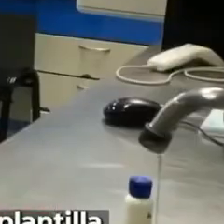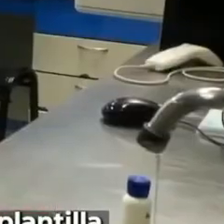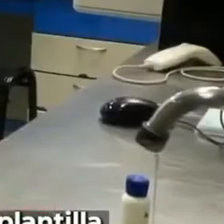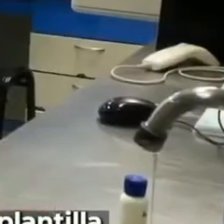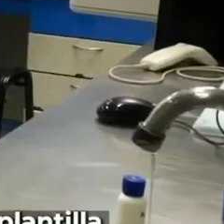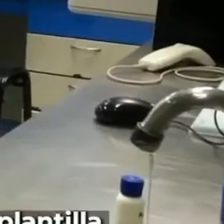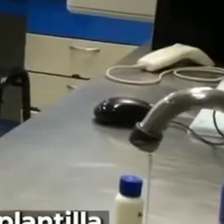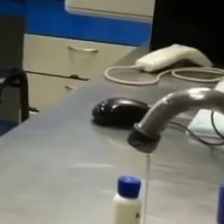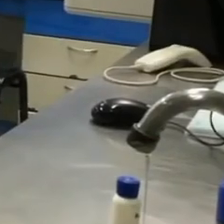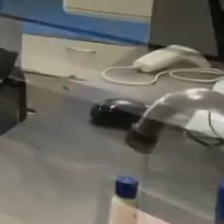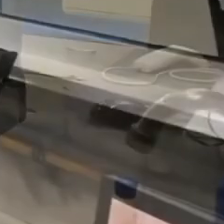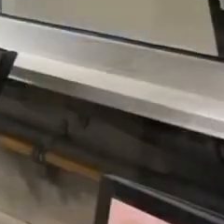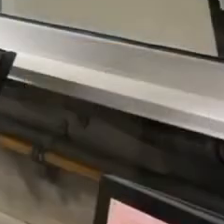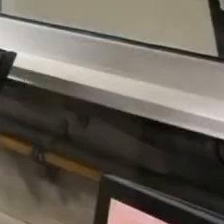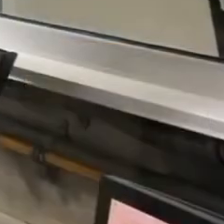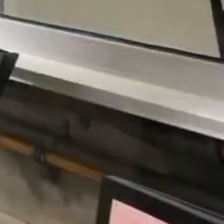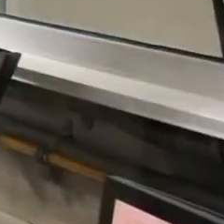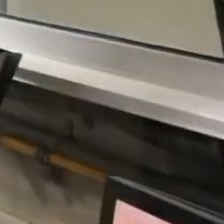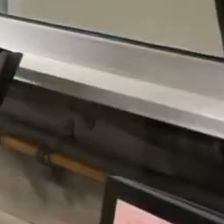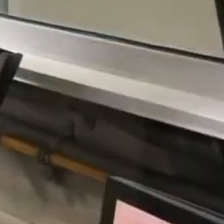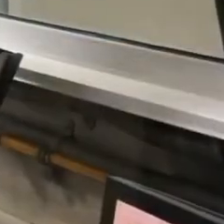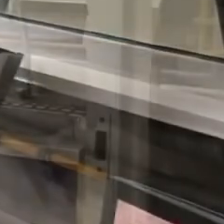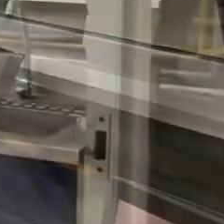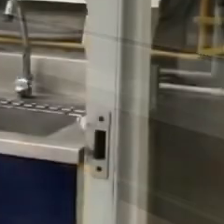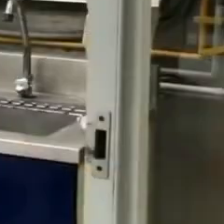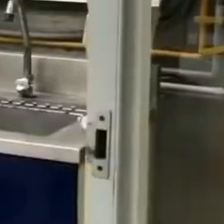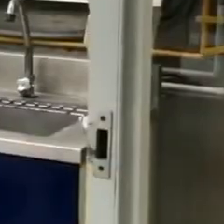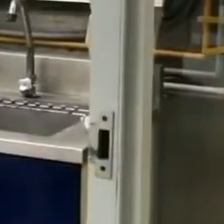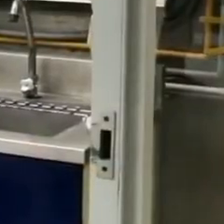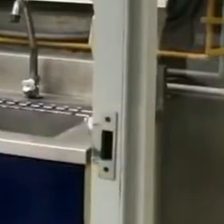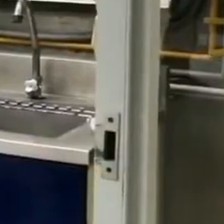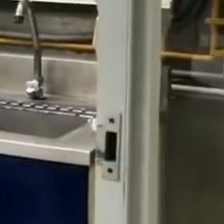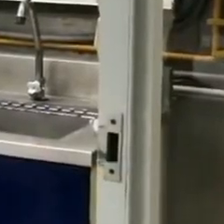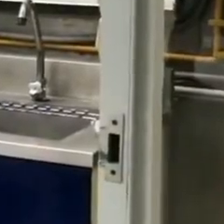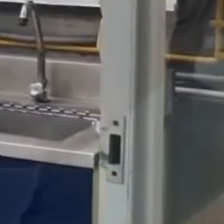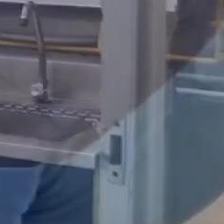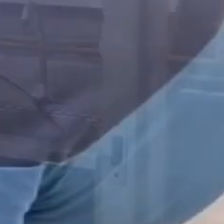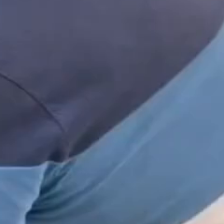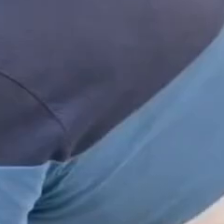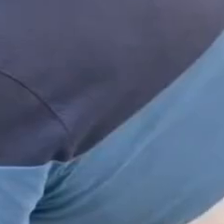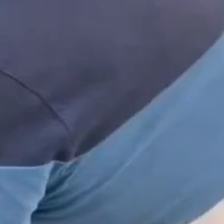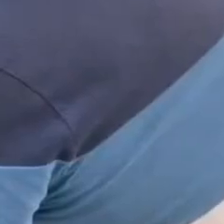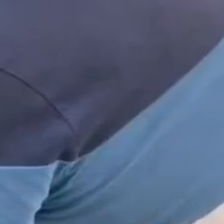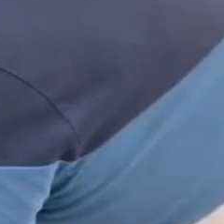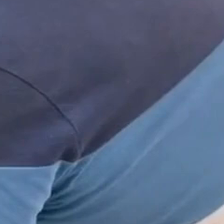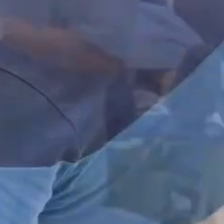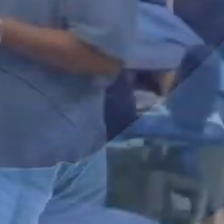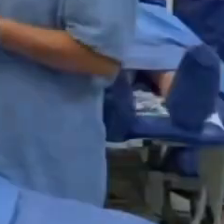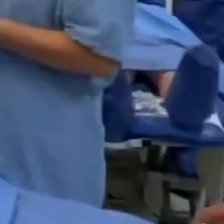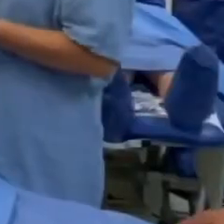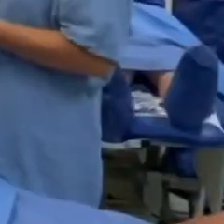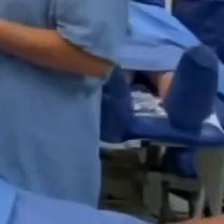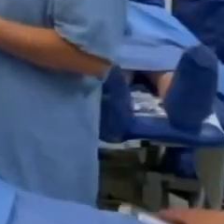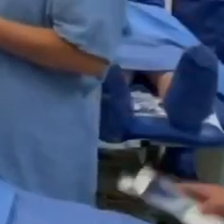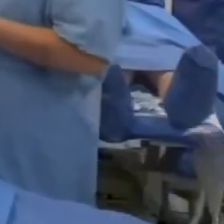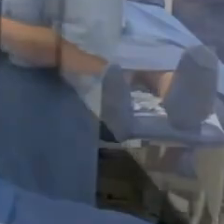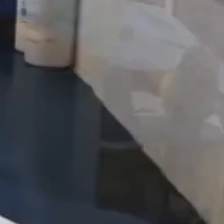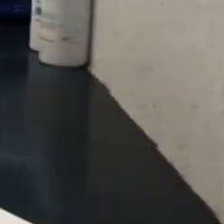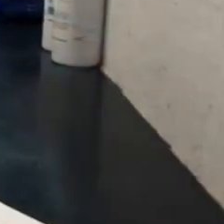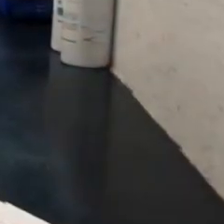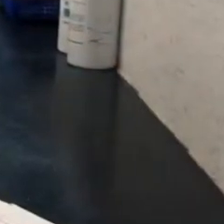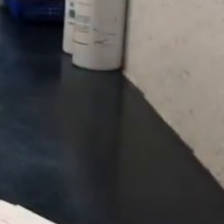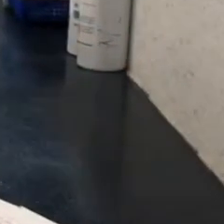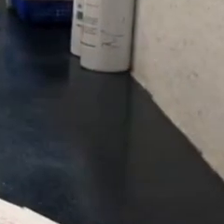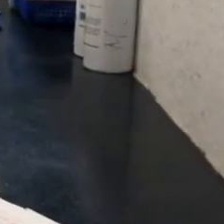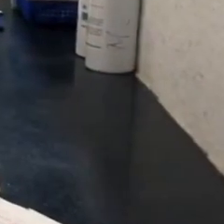y la plantilla de personal. Creceremos la nómina del personal para que haya médicos especialistas, generales, paramédicos y personal